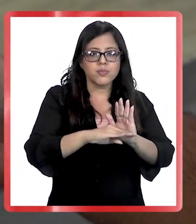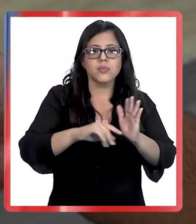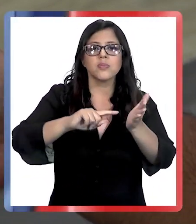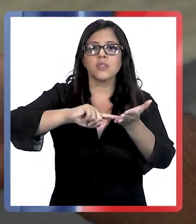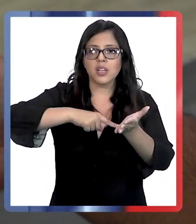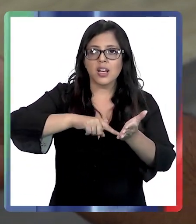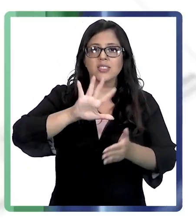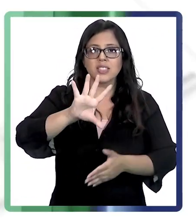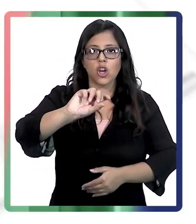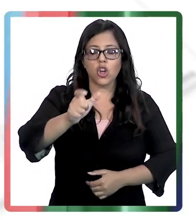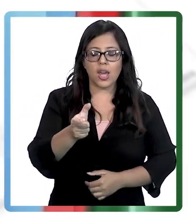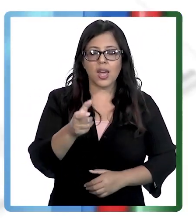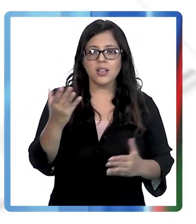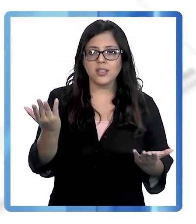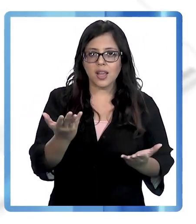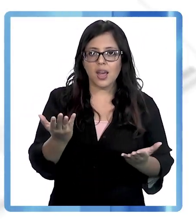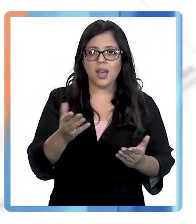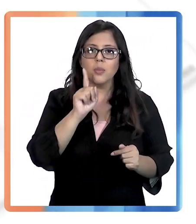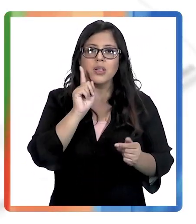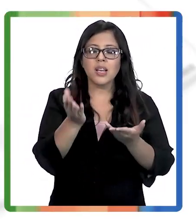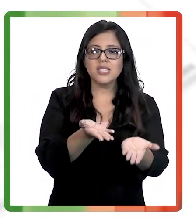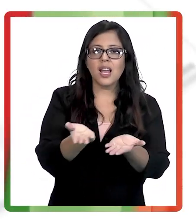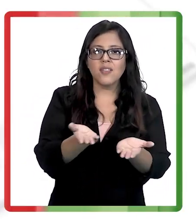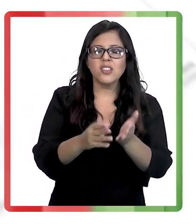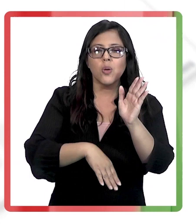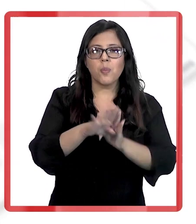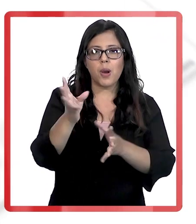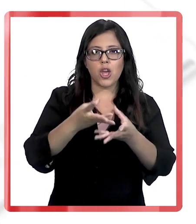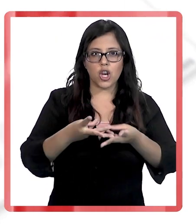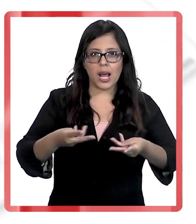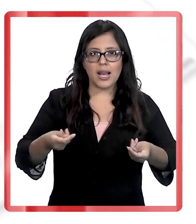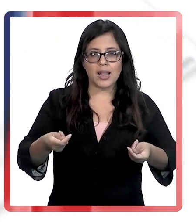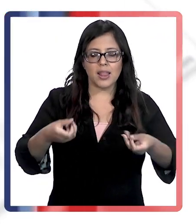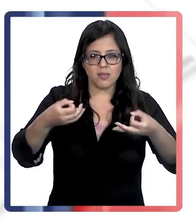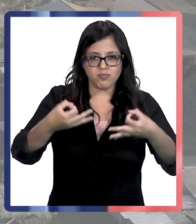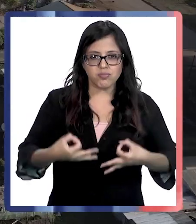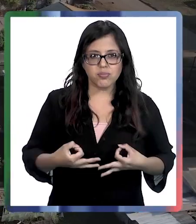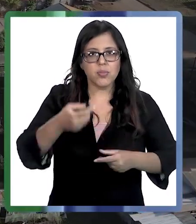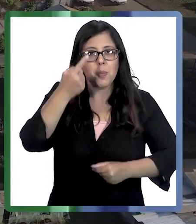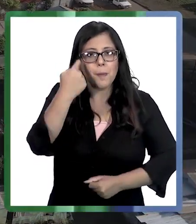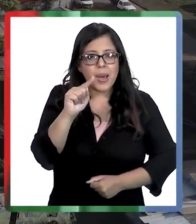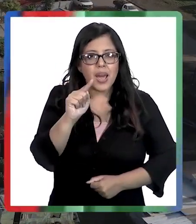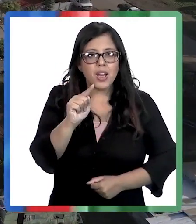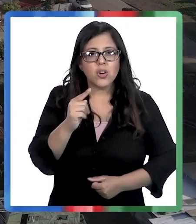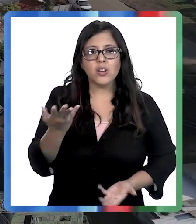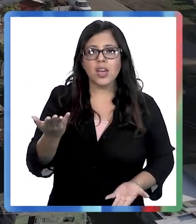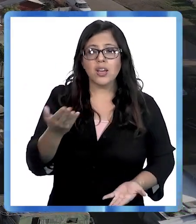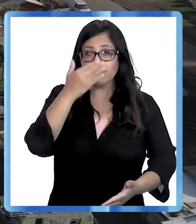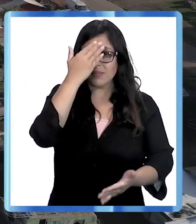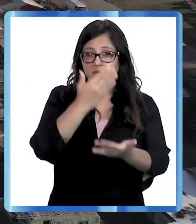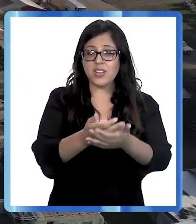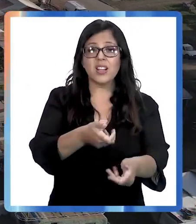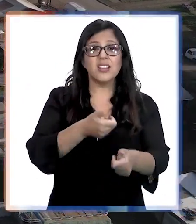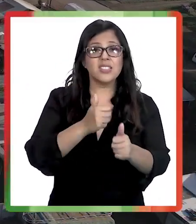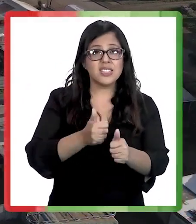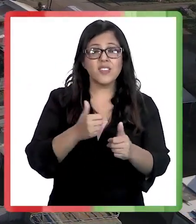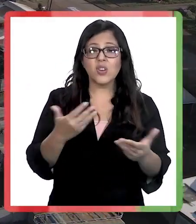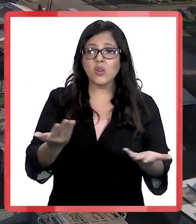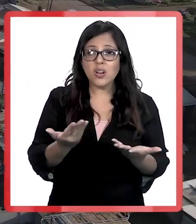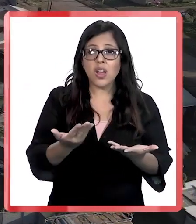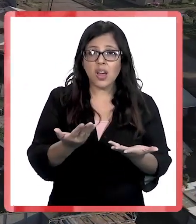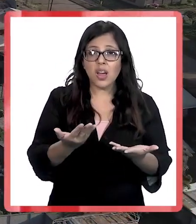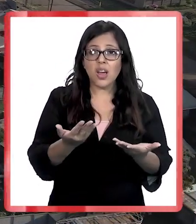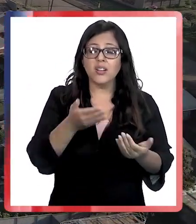estándar de la tecnología 5G para contar con un servicio de mayor calidad. Sin embargo, aún enfrenta el desafío